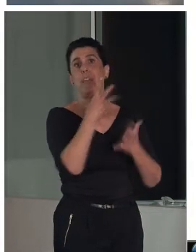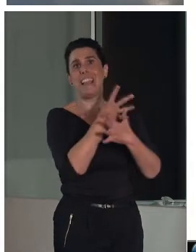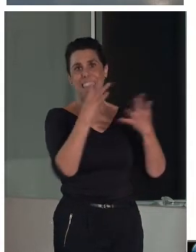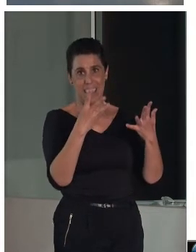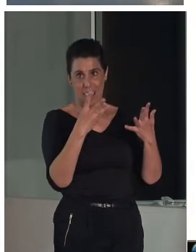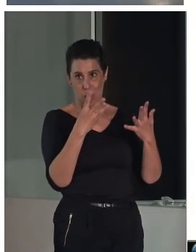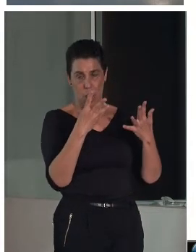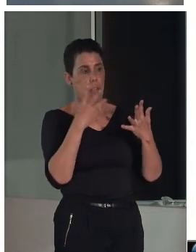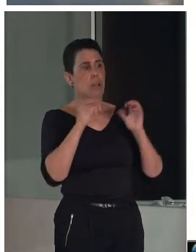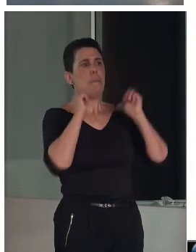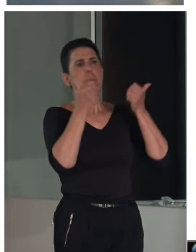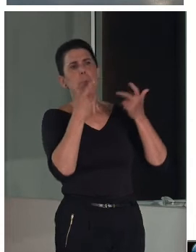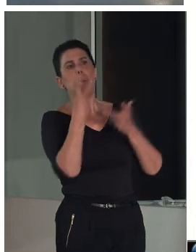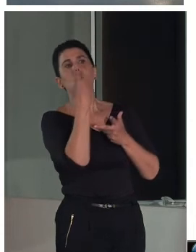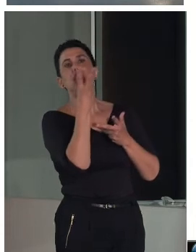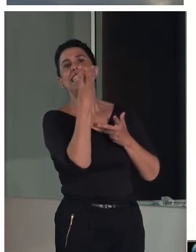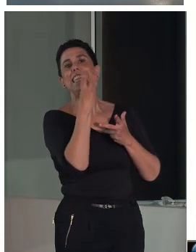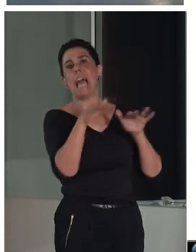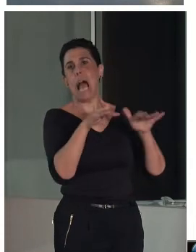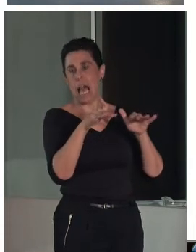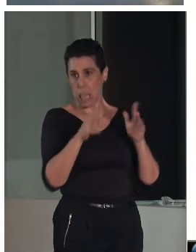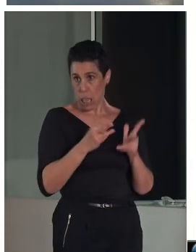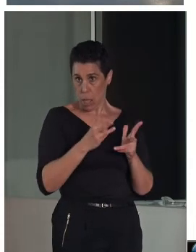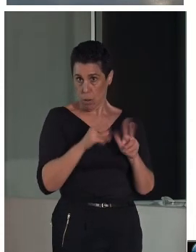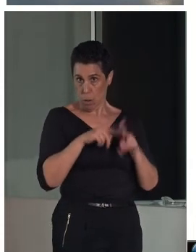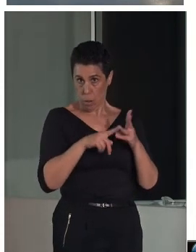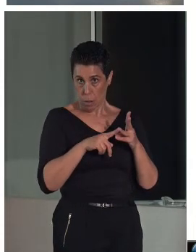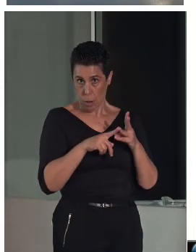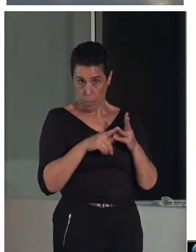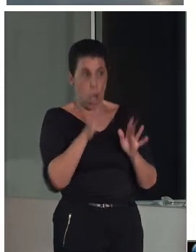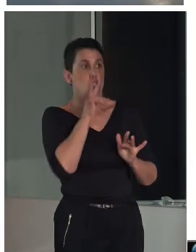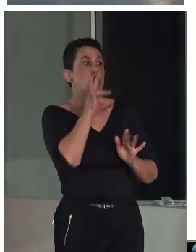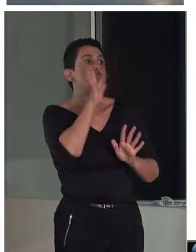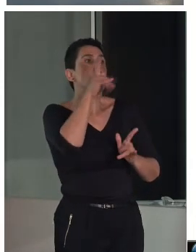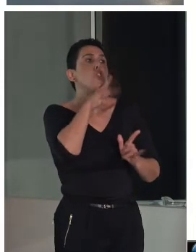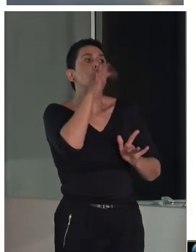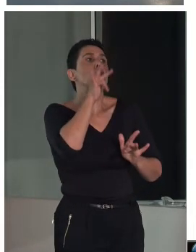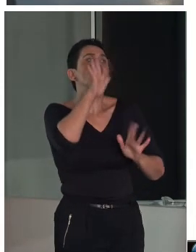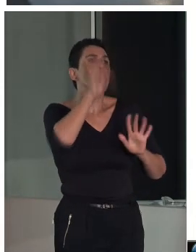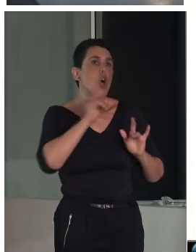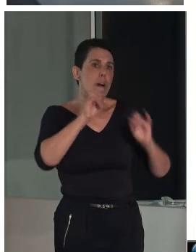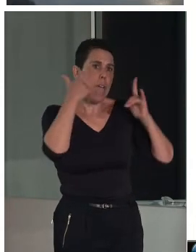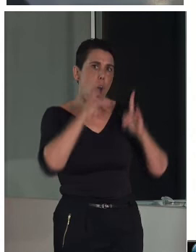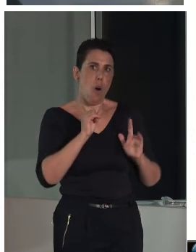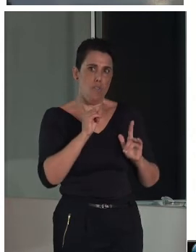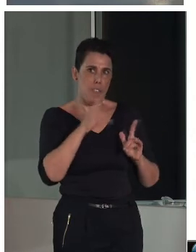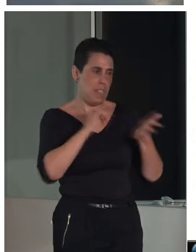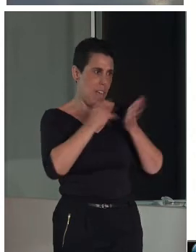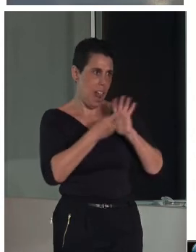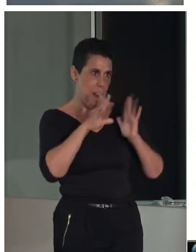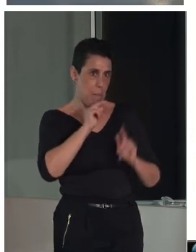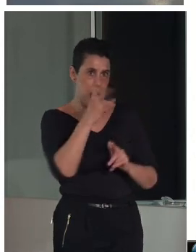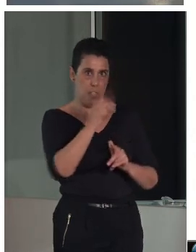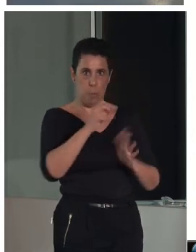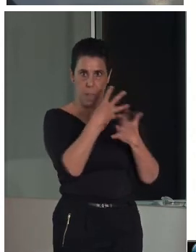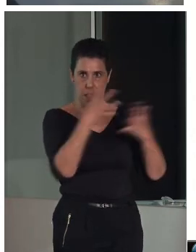Bueno, acabamos de cumplir el año y, bueno, solamente tenemos el plan del 2019. Próximamente estará el del 20. Pero hay tres